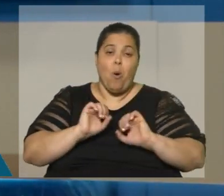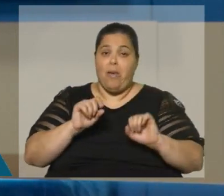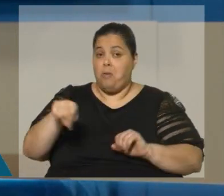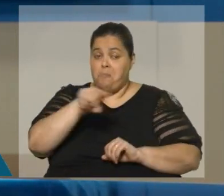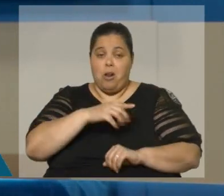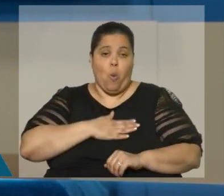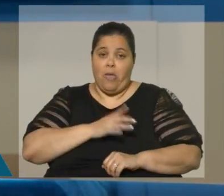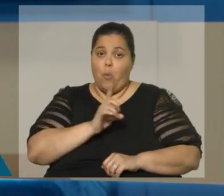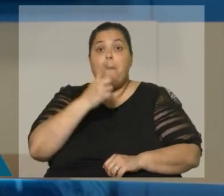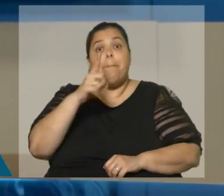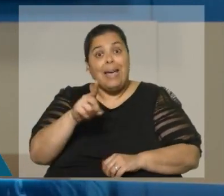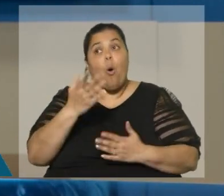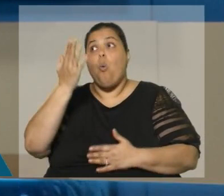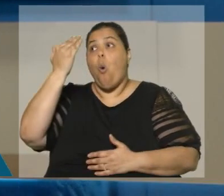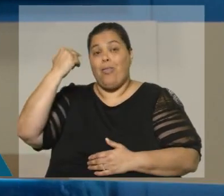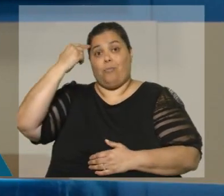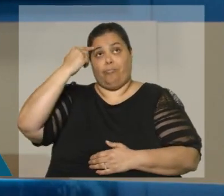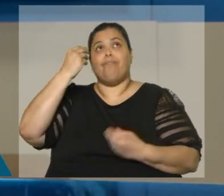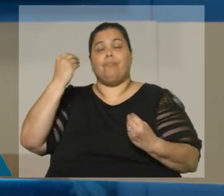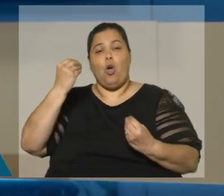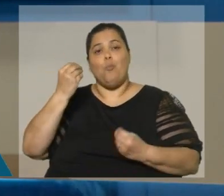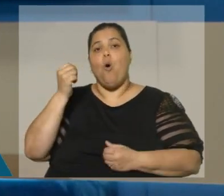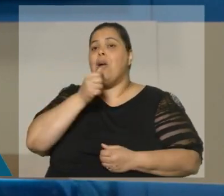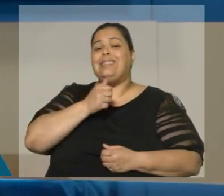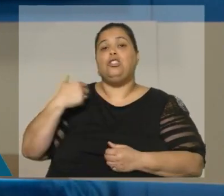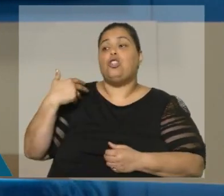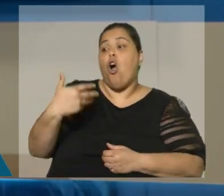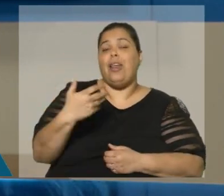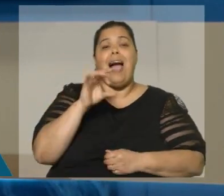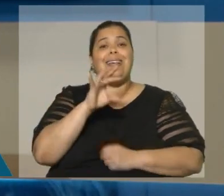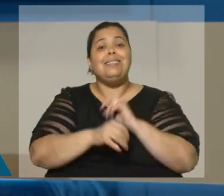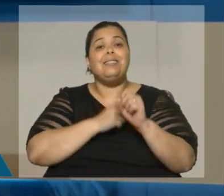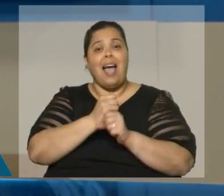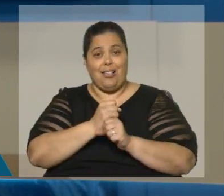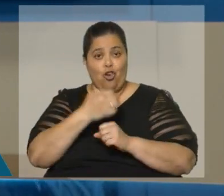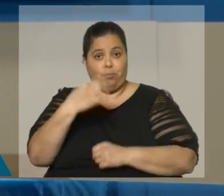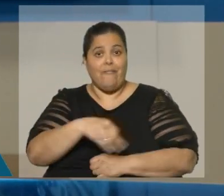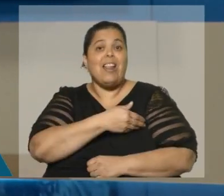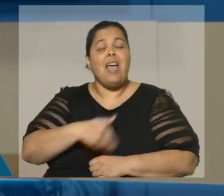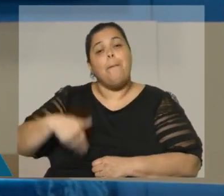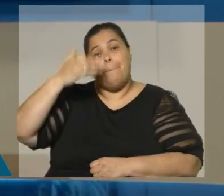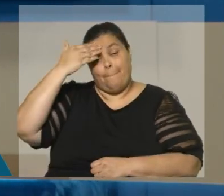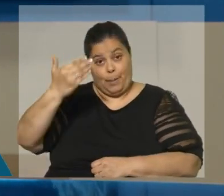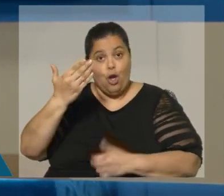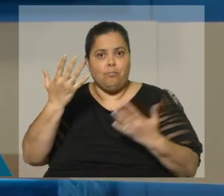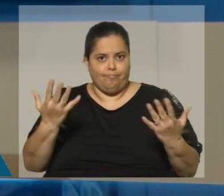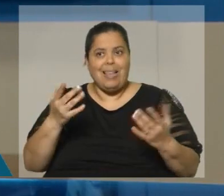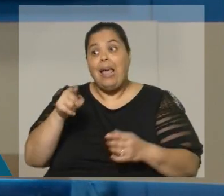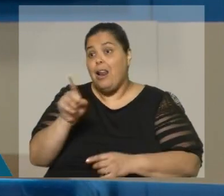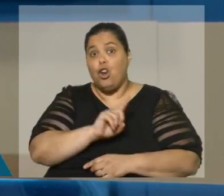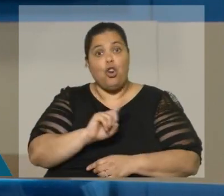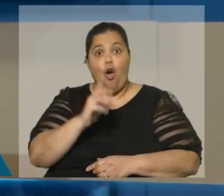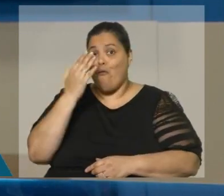se repase la historia de los 15 años de gobierno del Frente Amplio, probablemente, más allá de que no fue presidente,